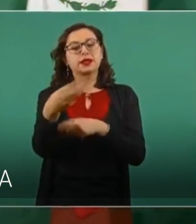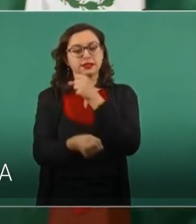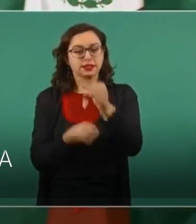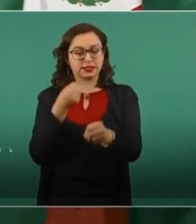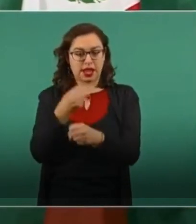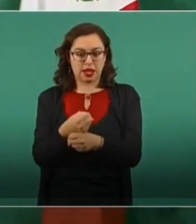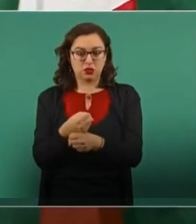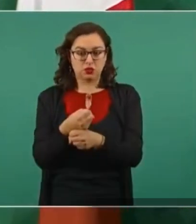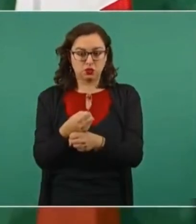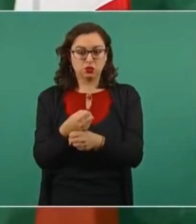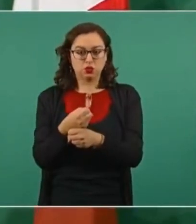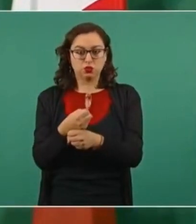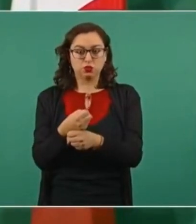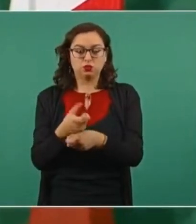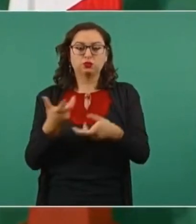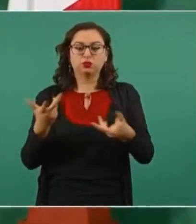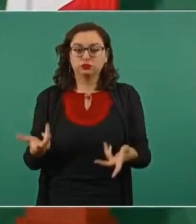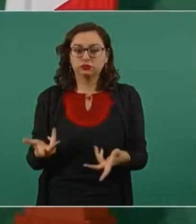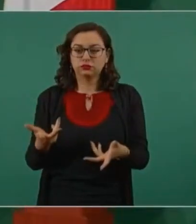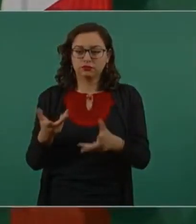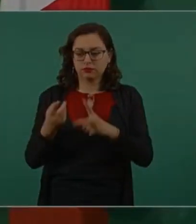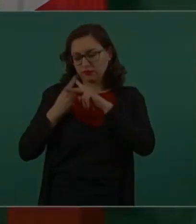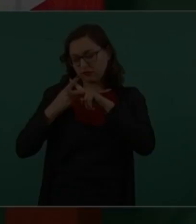ingresos que obtendríamos.